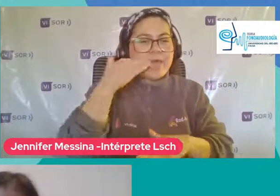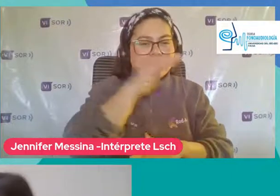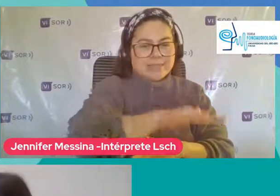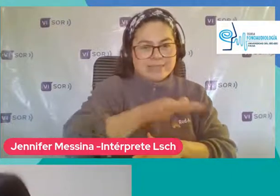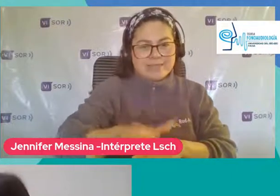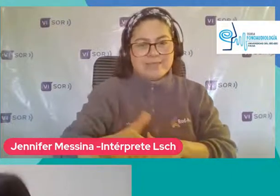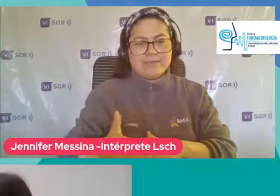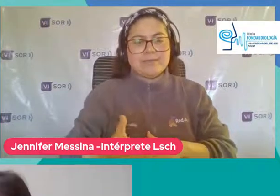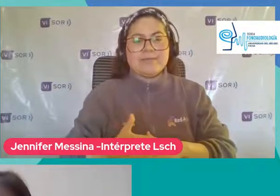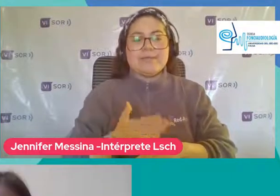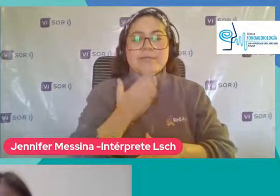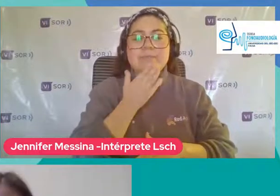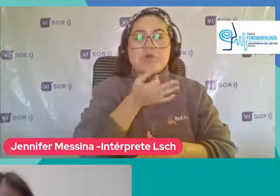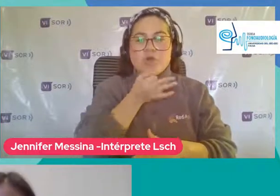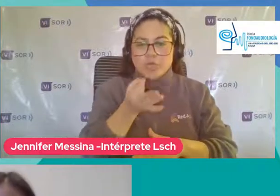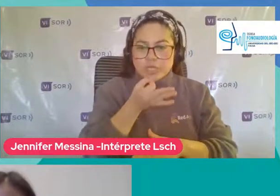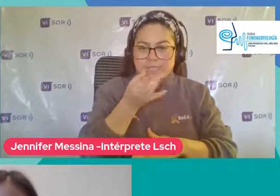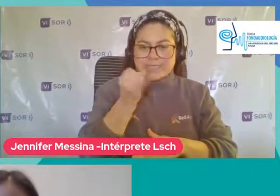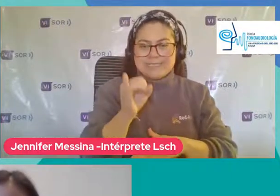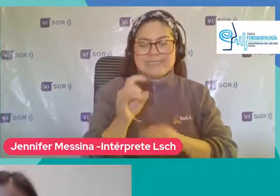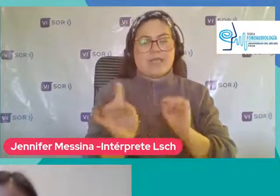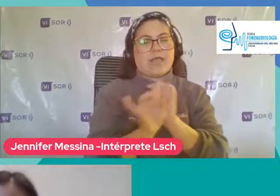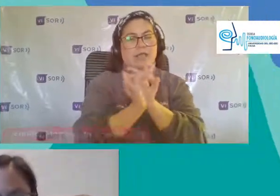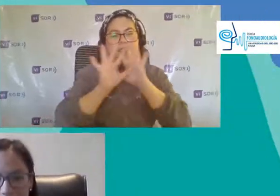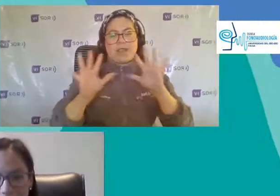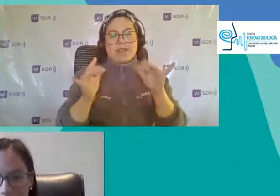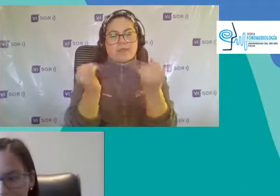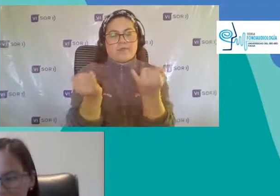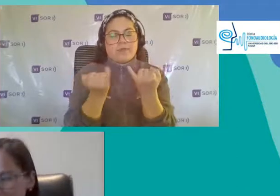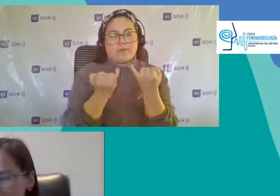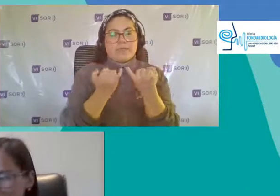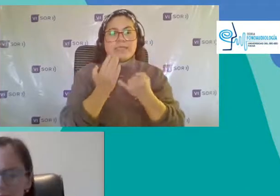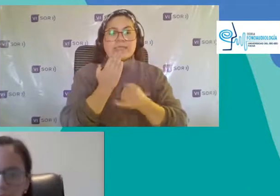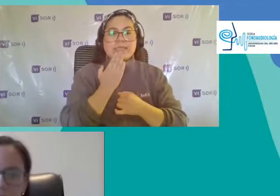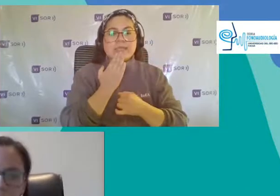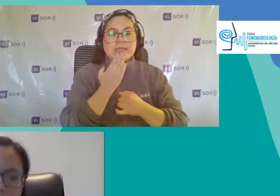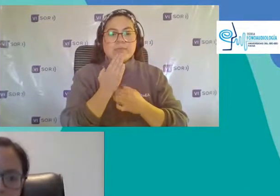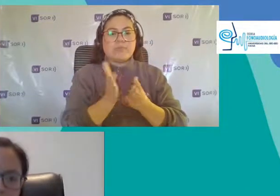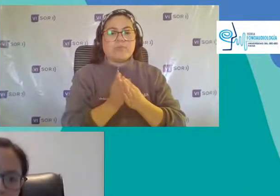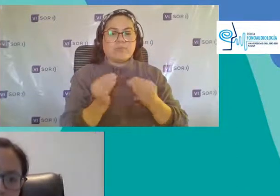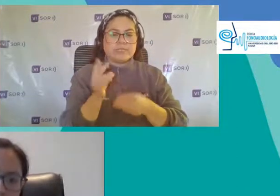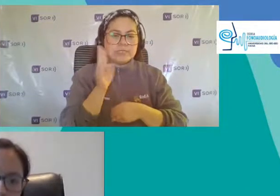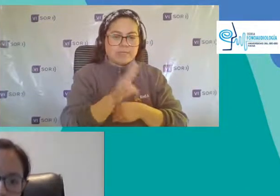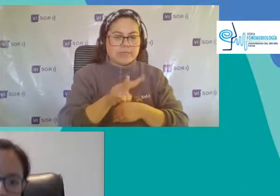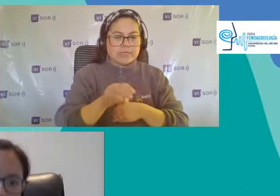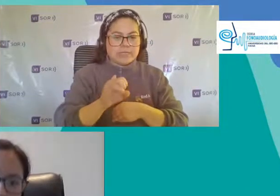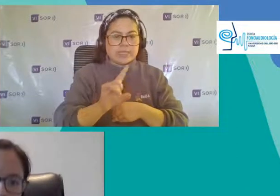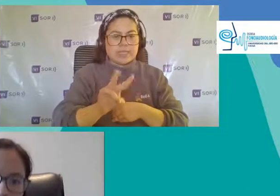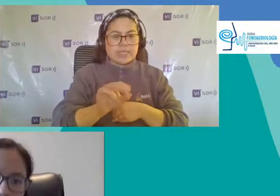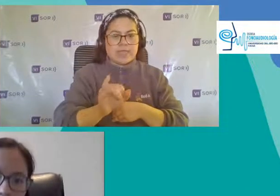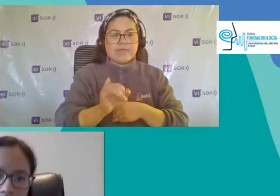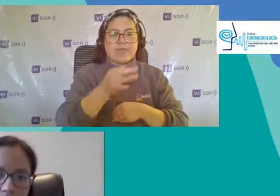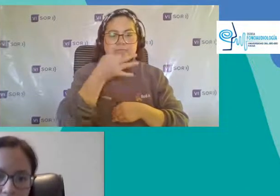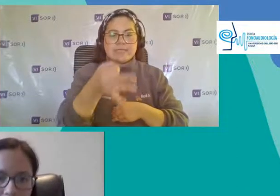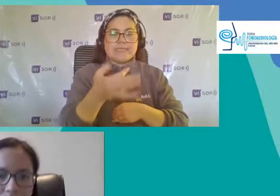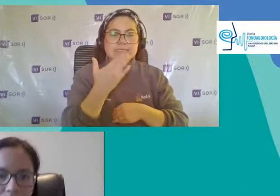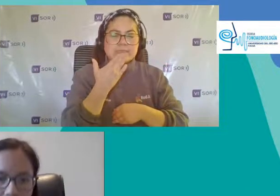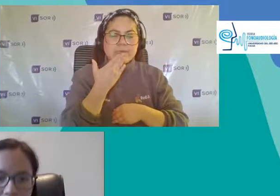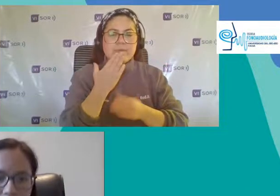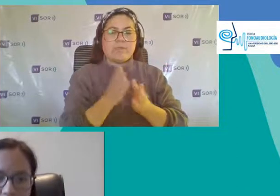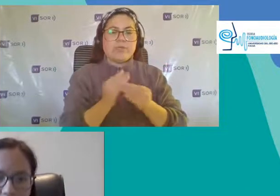Exactamente Contarte que sí Ha quedado muy claro Y de hecho Nos siguen llegando También las respuestas Nidia también agradece Lo que tú ya le estabas